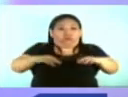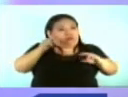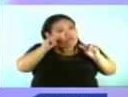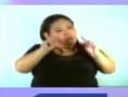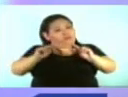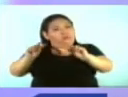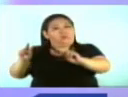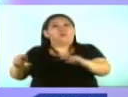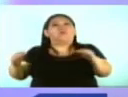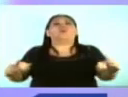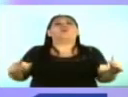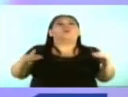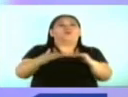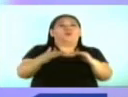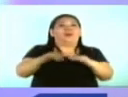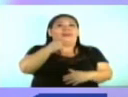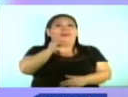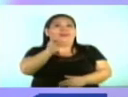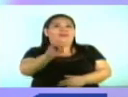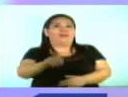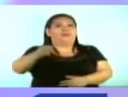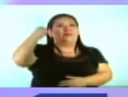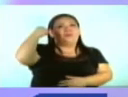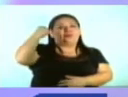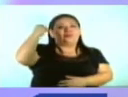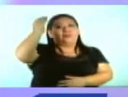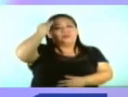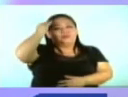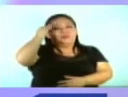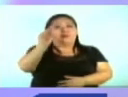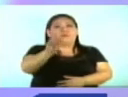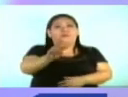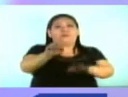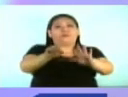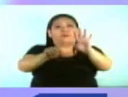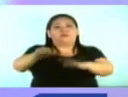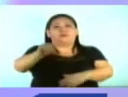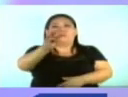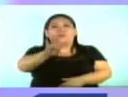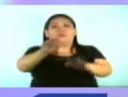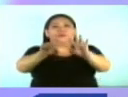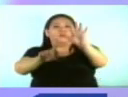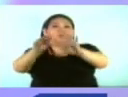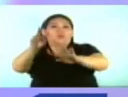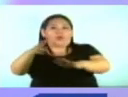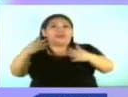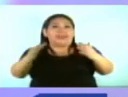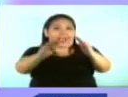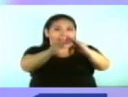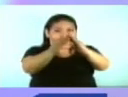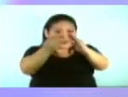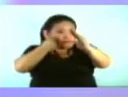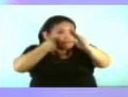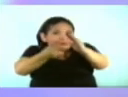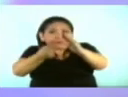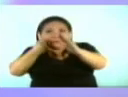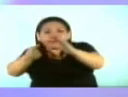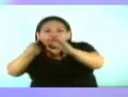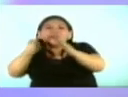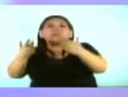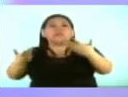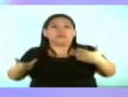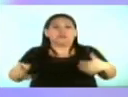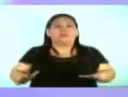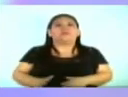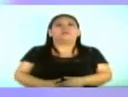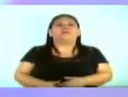Y es también muy importante que sepamos que llevamos 26.462 viviendas visitadas para el día de ayer. También